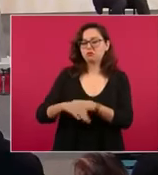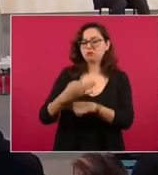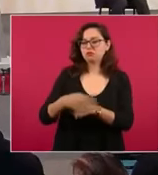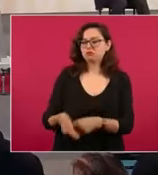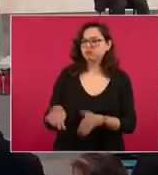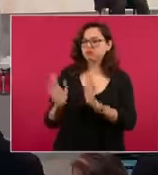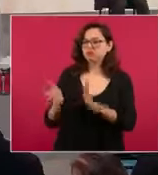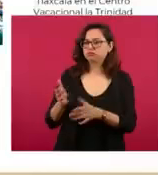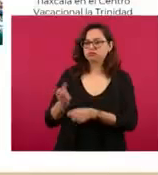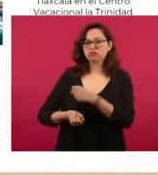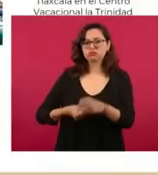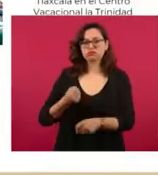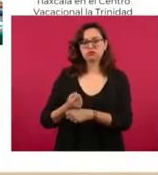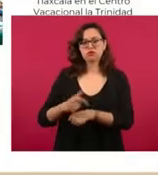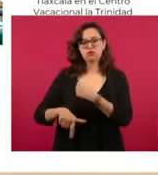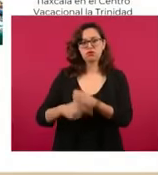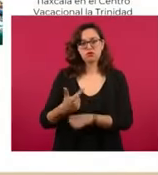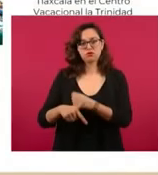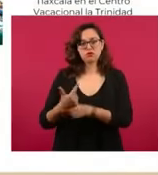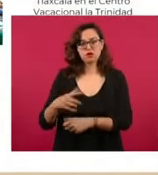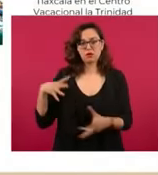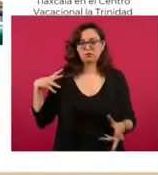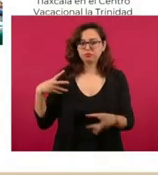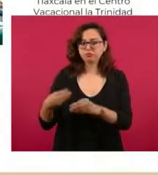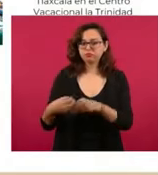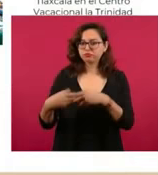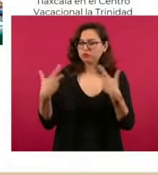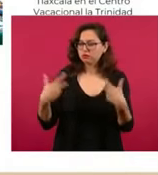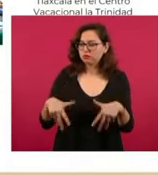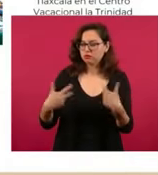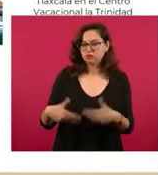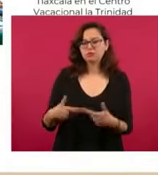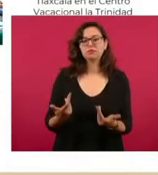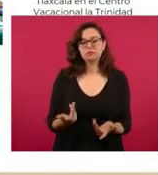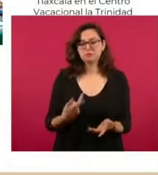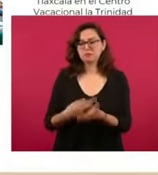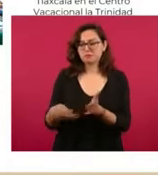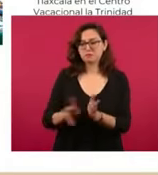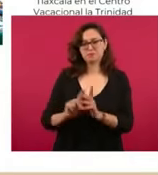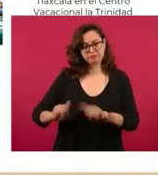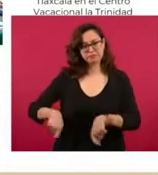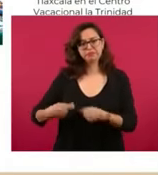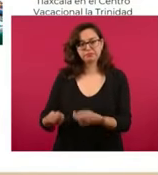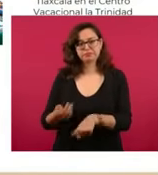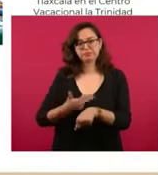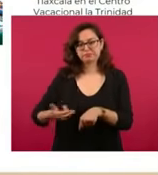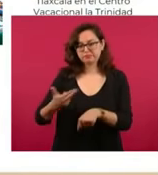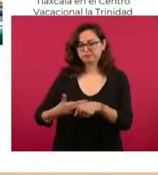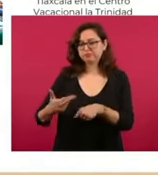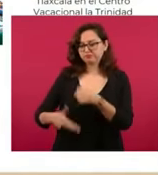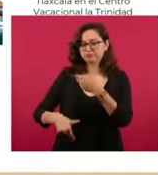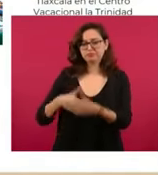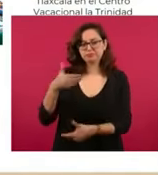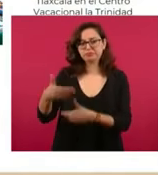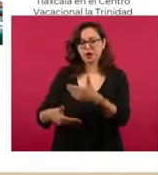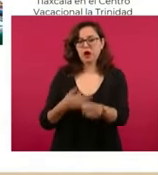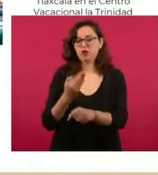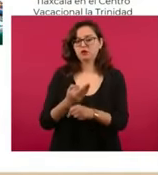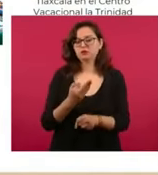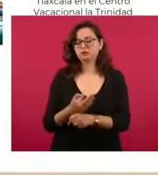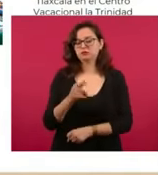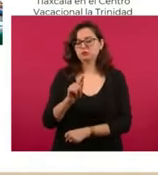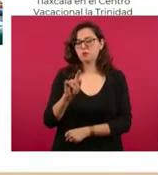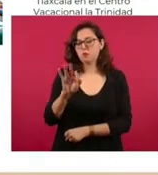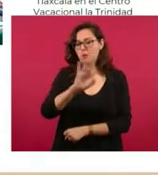12, 11 años y pasamos de 638 a 947, por lo que el avance es del 70